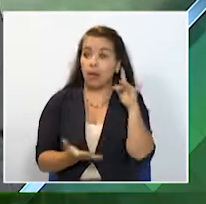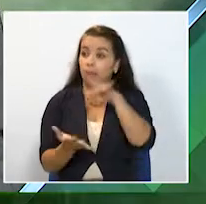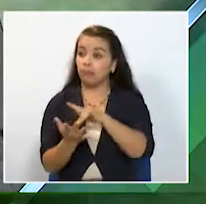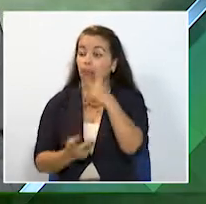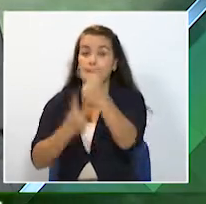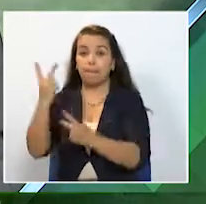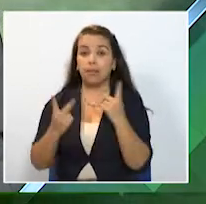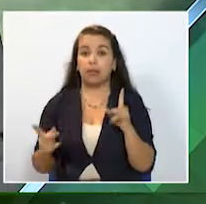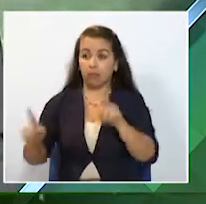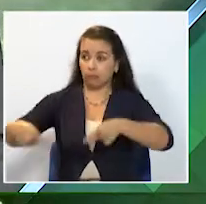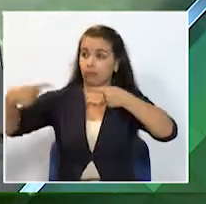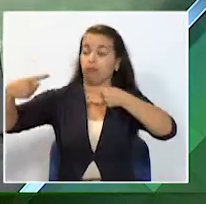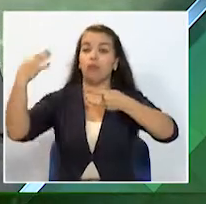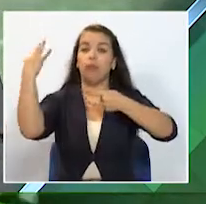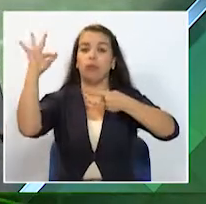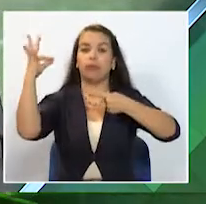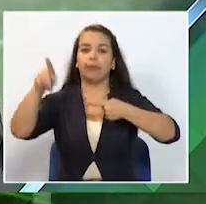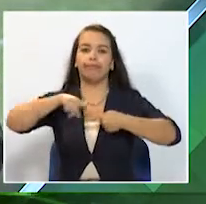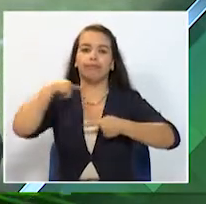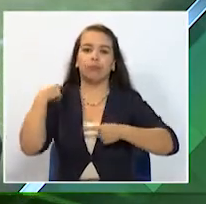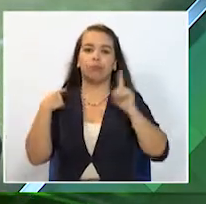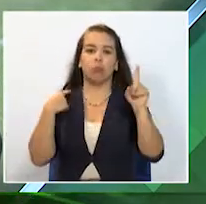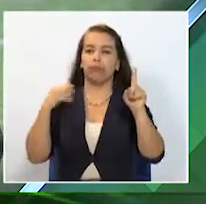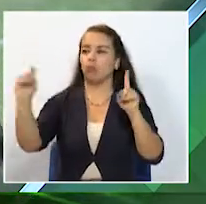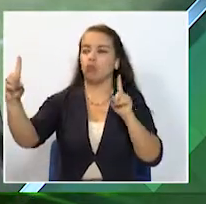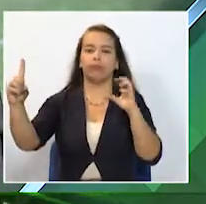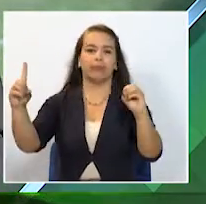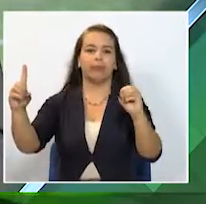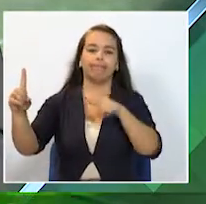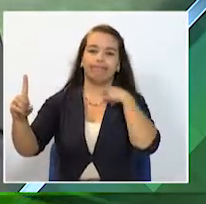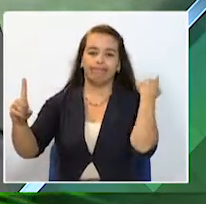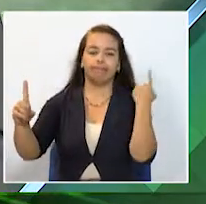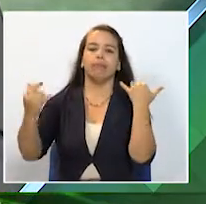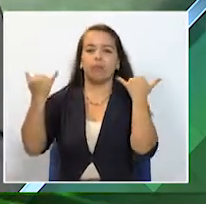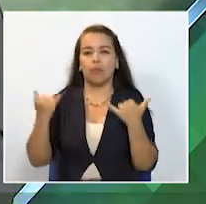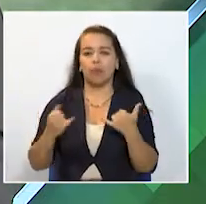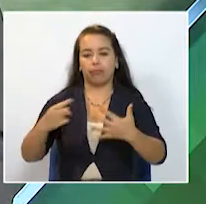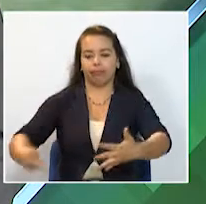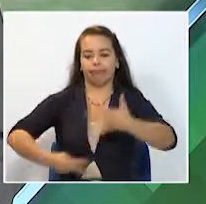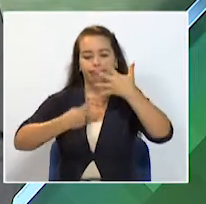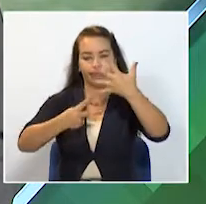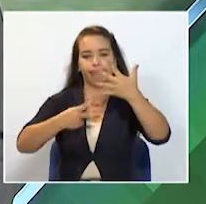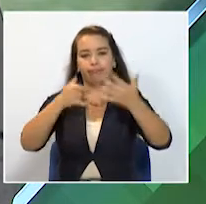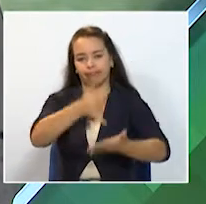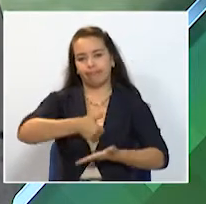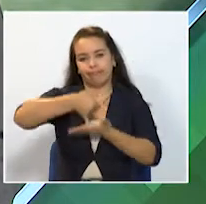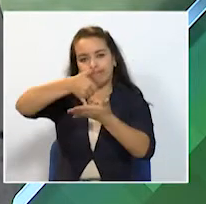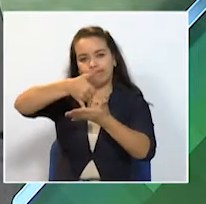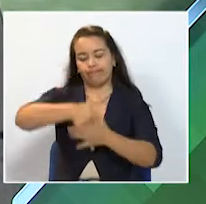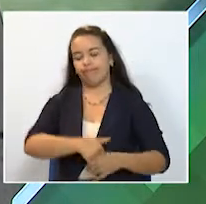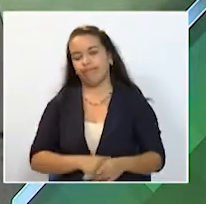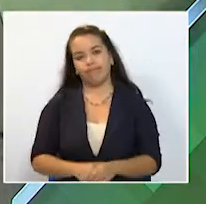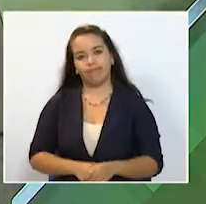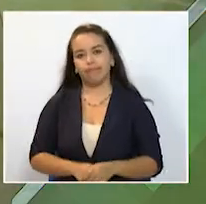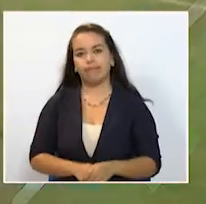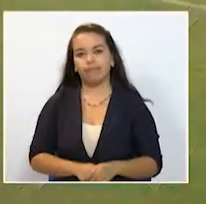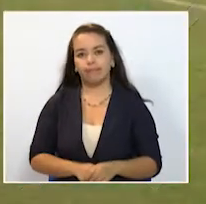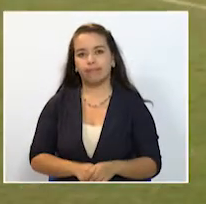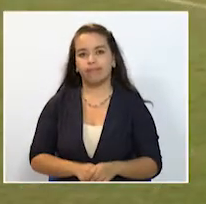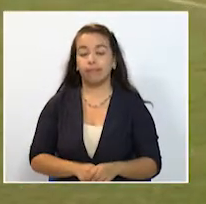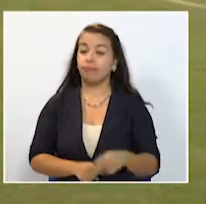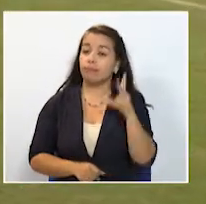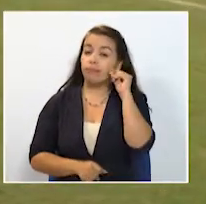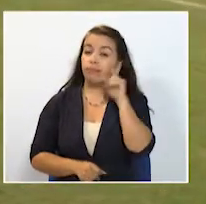visitante ante Orso Marzo y perdió por la mínima diferencia y ahora ocupa la séptima plaza del torneo de Báguila Los